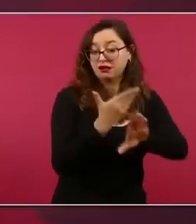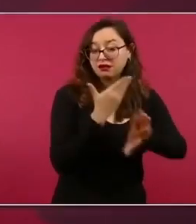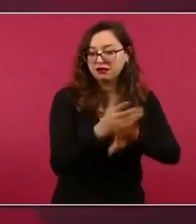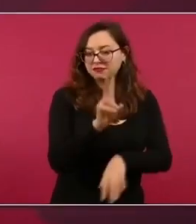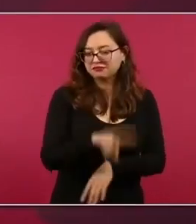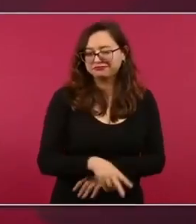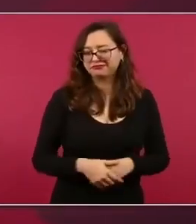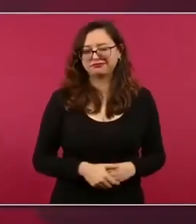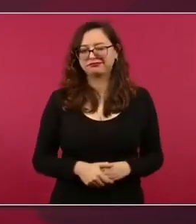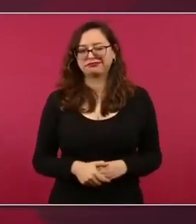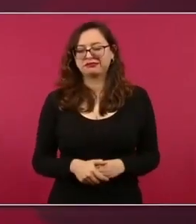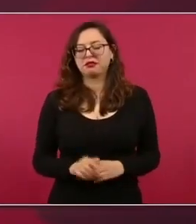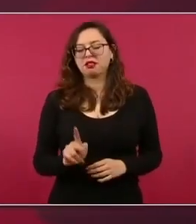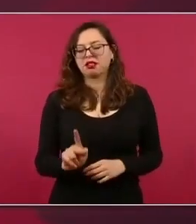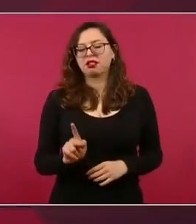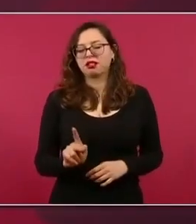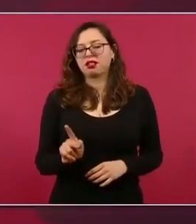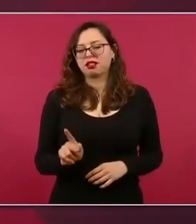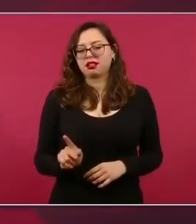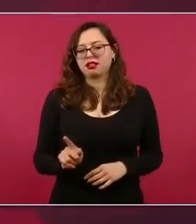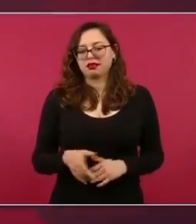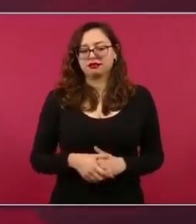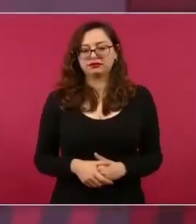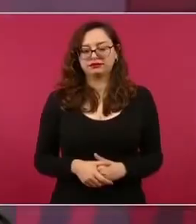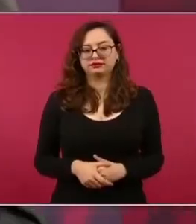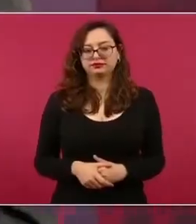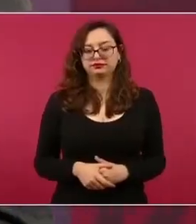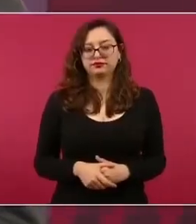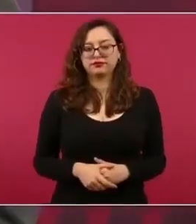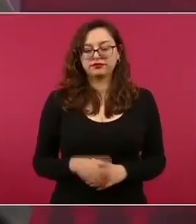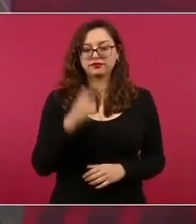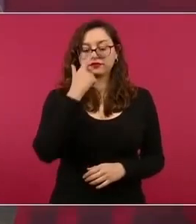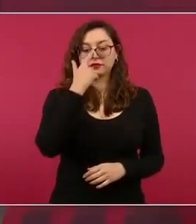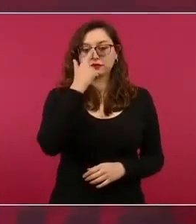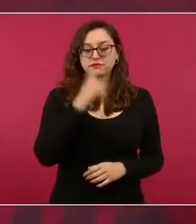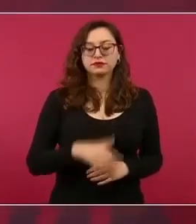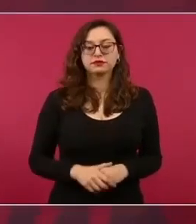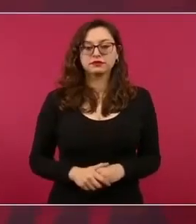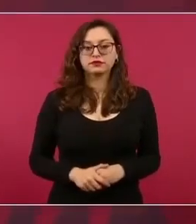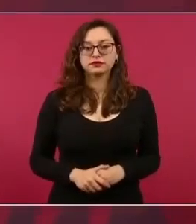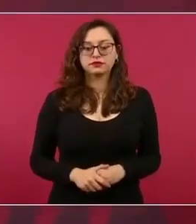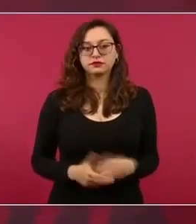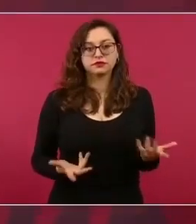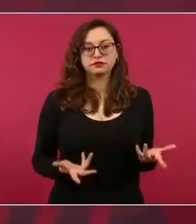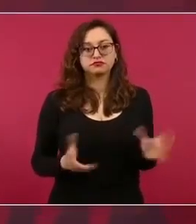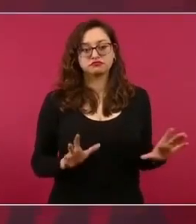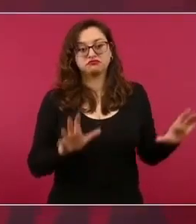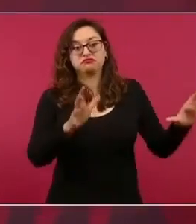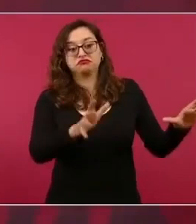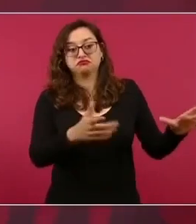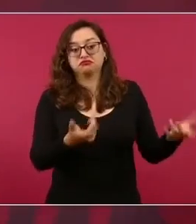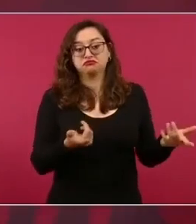no obedecían a grupos de intereses generados